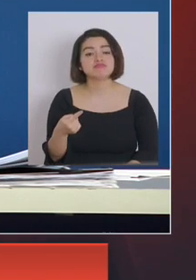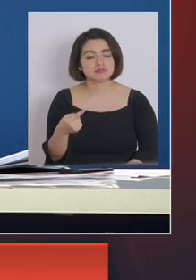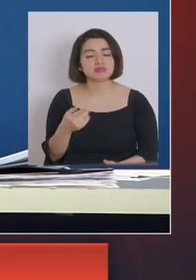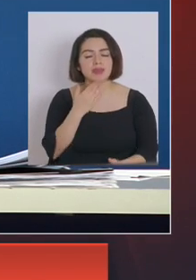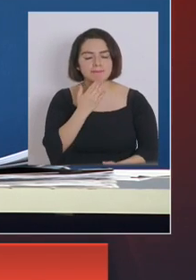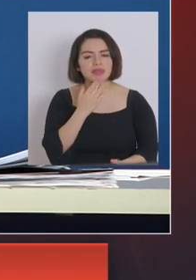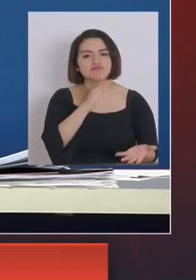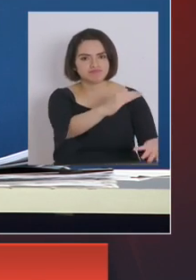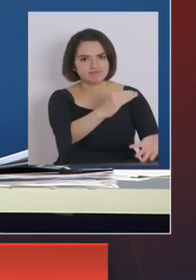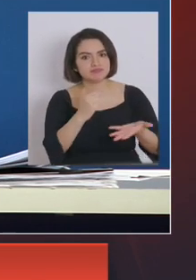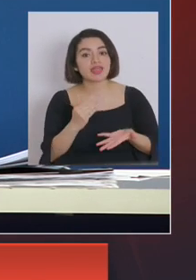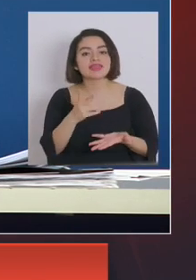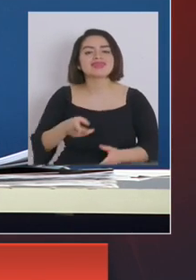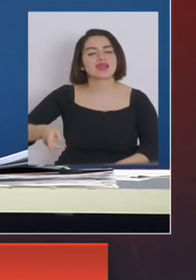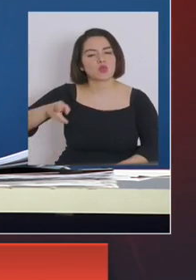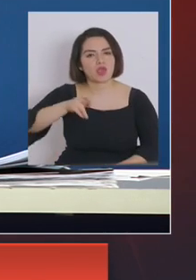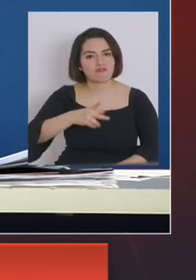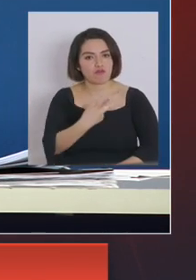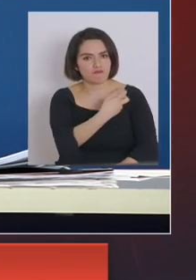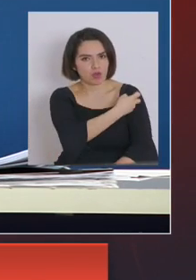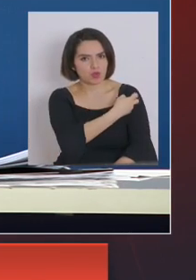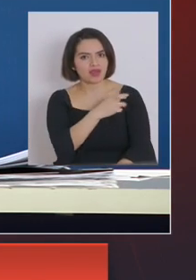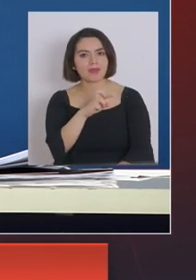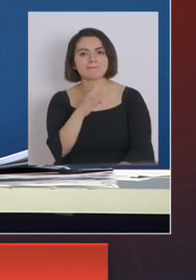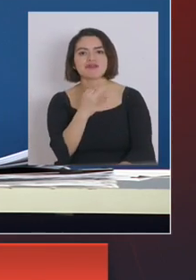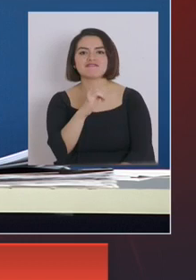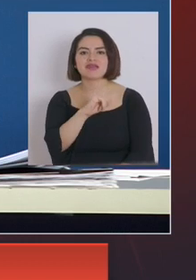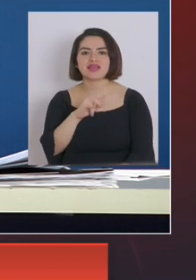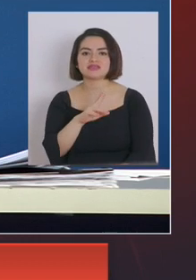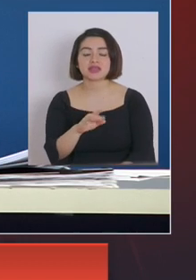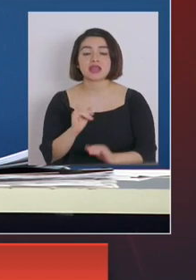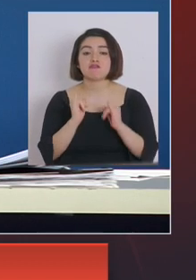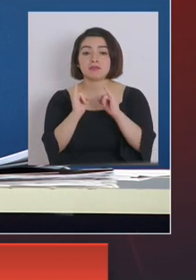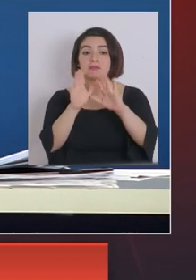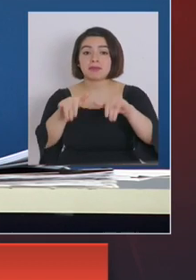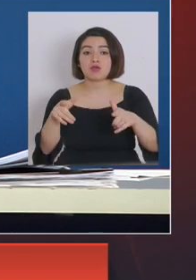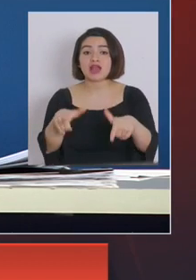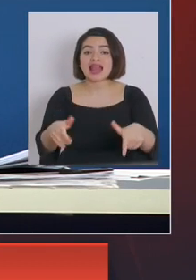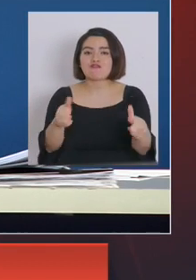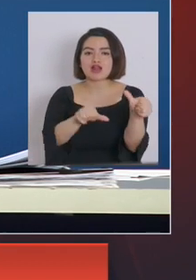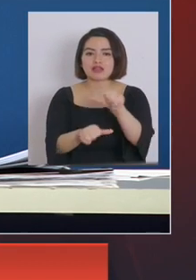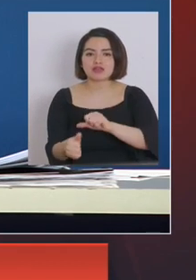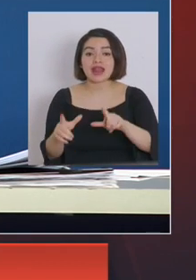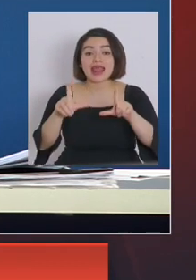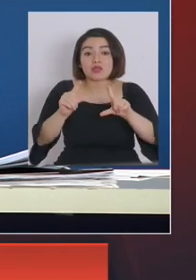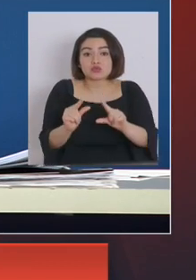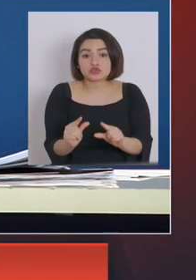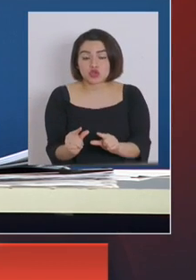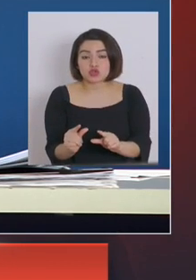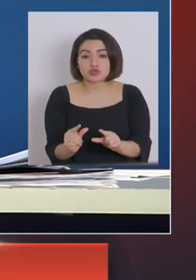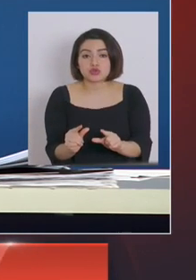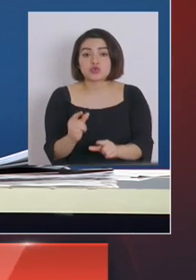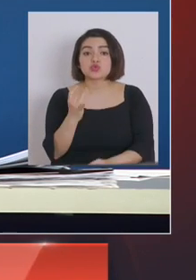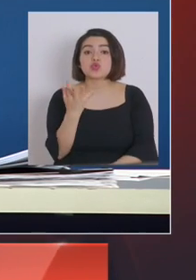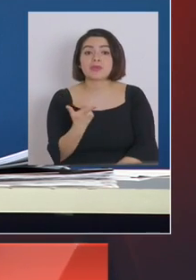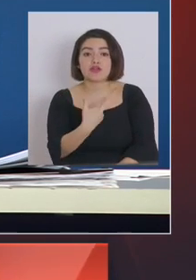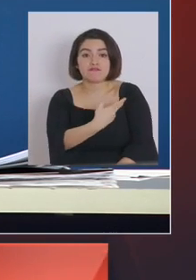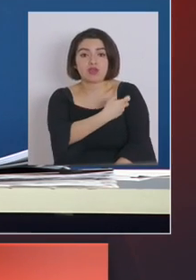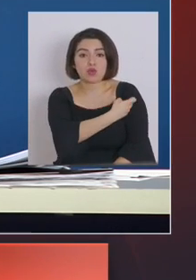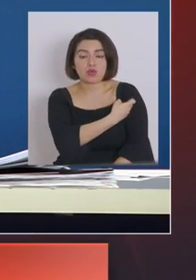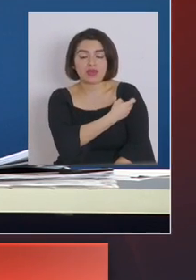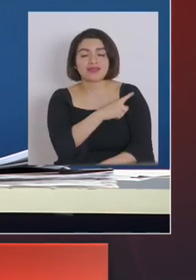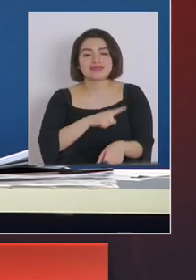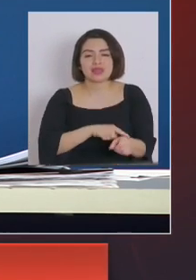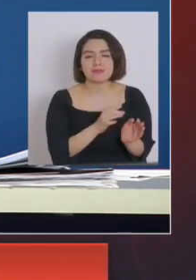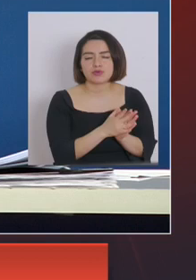Pfizer nuevamente probablemente como dice la información del mismo laboratorio va a haber una reducción en la cantidad de vacunas por un